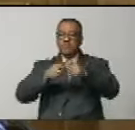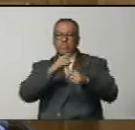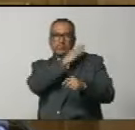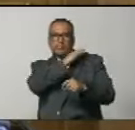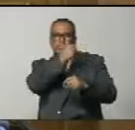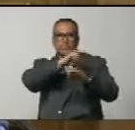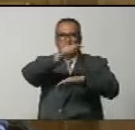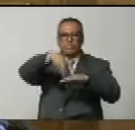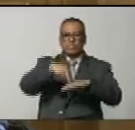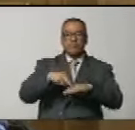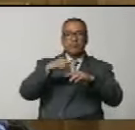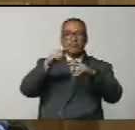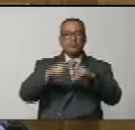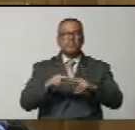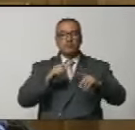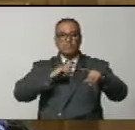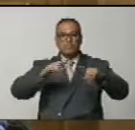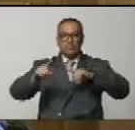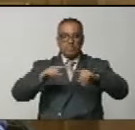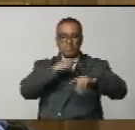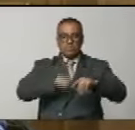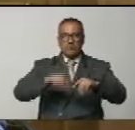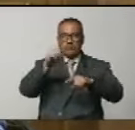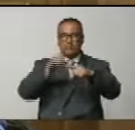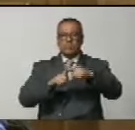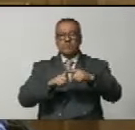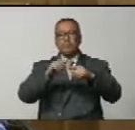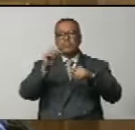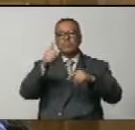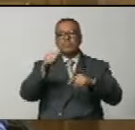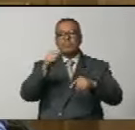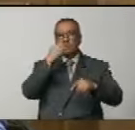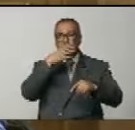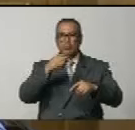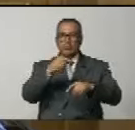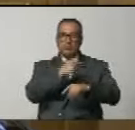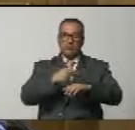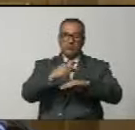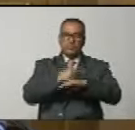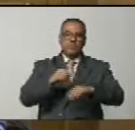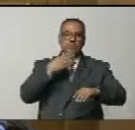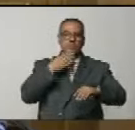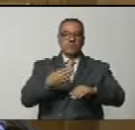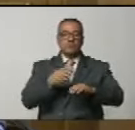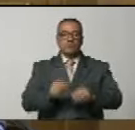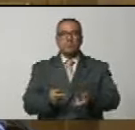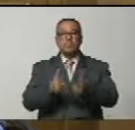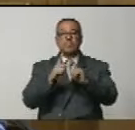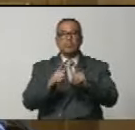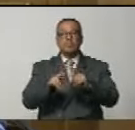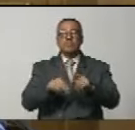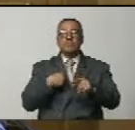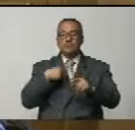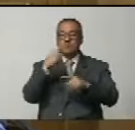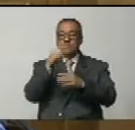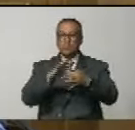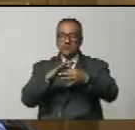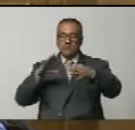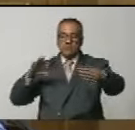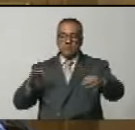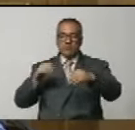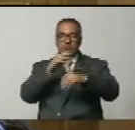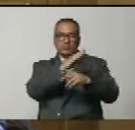jefe nacional del puesto de comando presidencial del 1x10 del buen gobierno, por lo que solicitó de la Asamblea Nacional la autorización para separarse